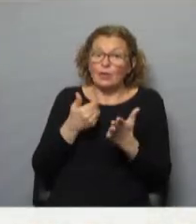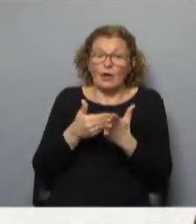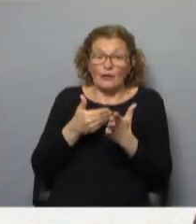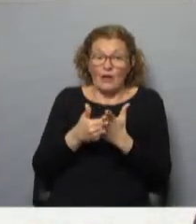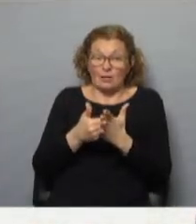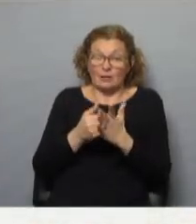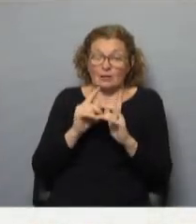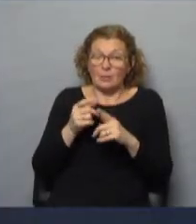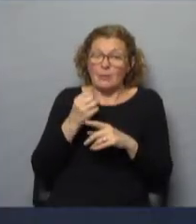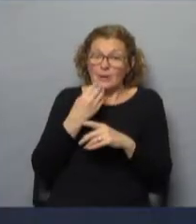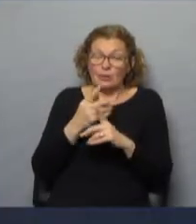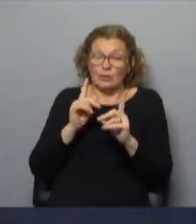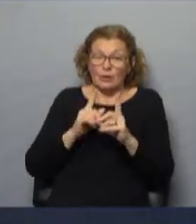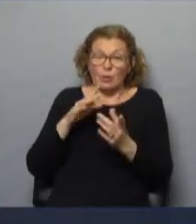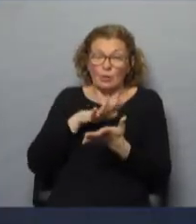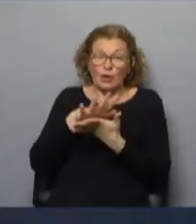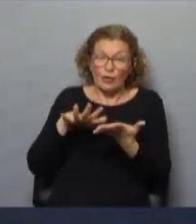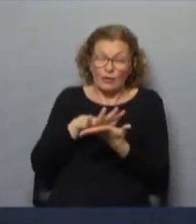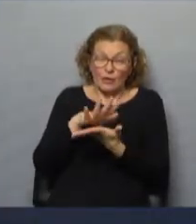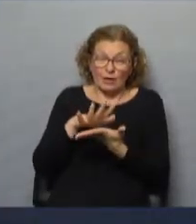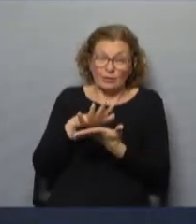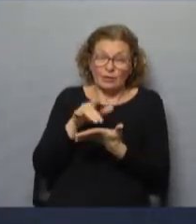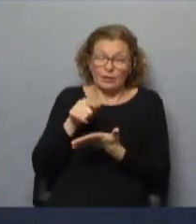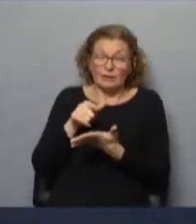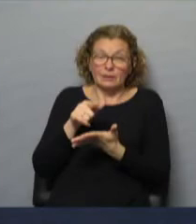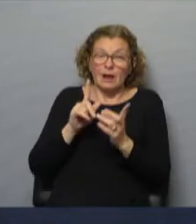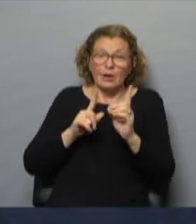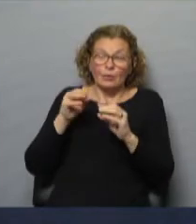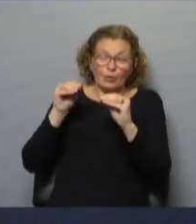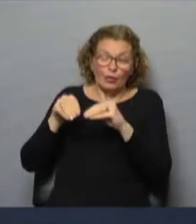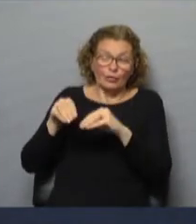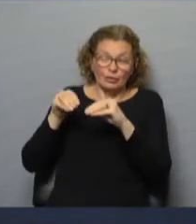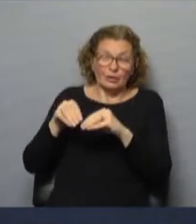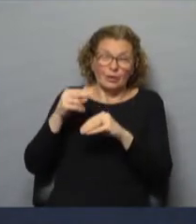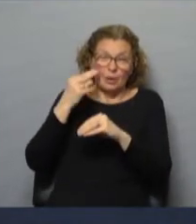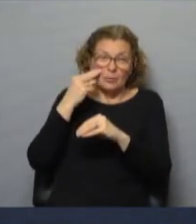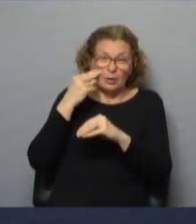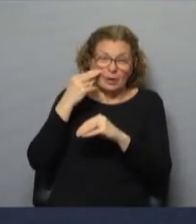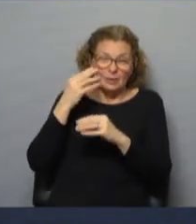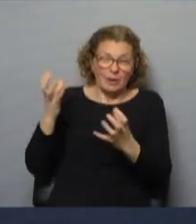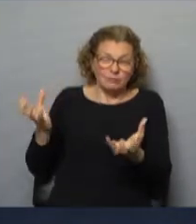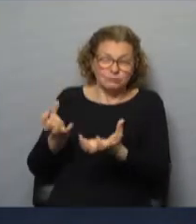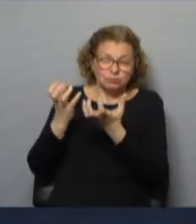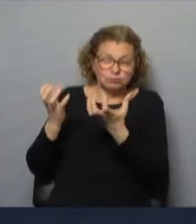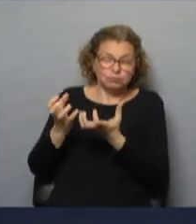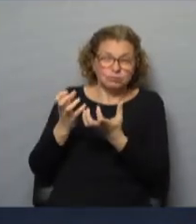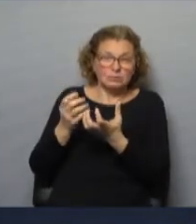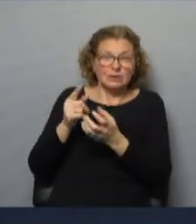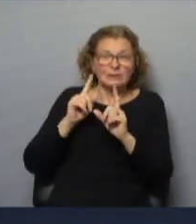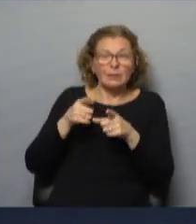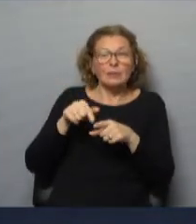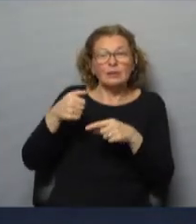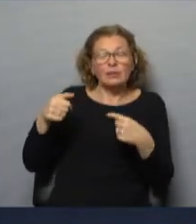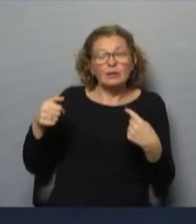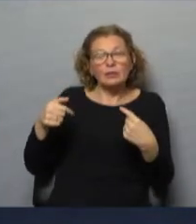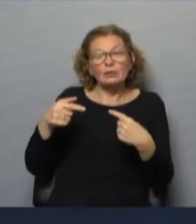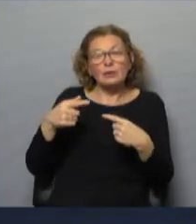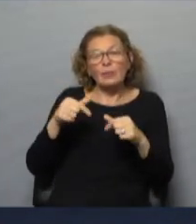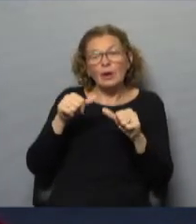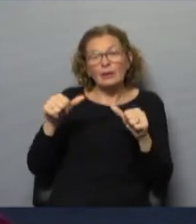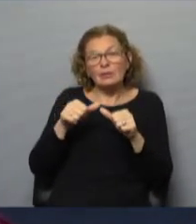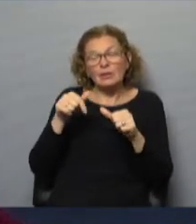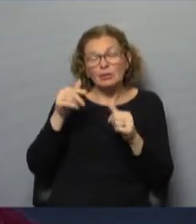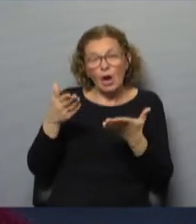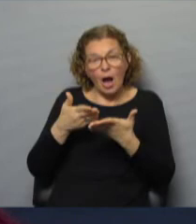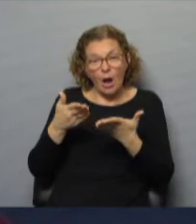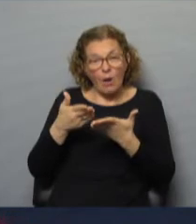y también mejorando algunos de los barrios que tienen algunos contenedores justamente con el tema de vandalización. También otra cosa que estamos desarrollando en este